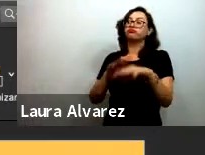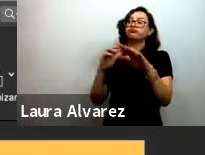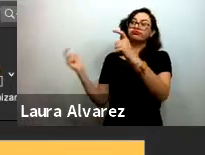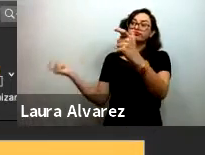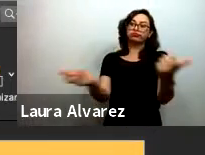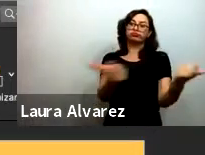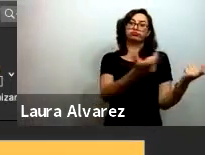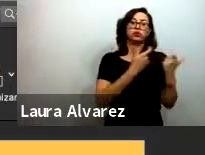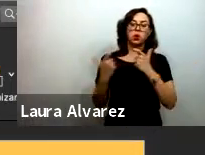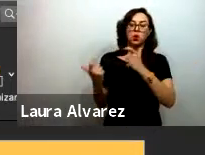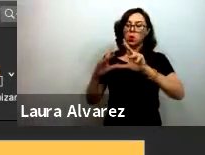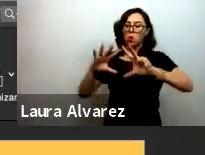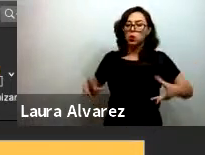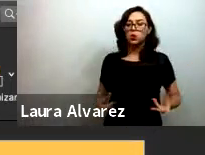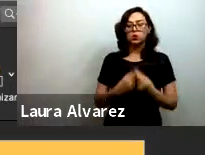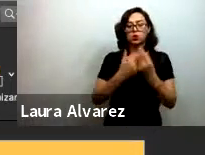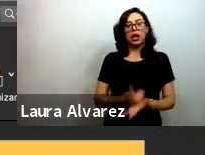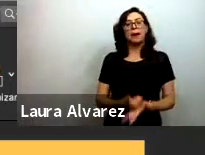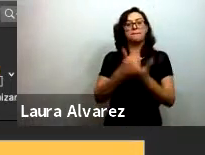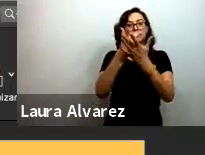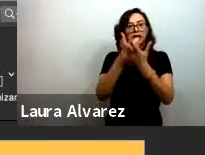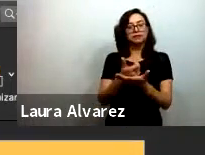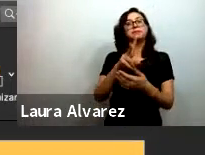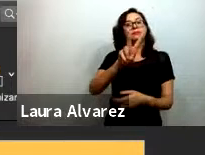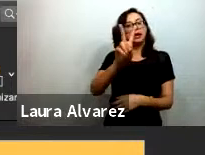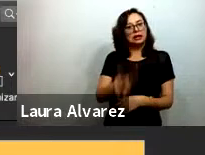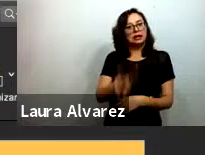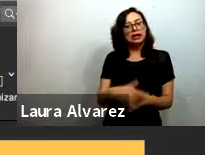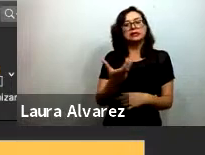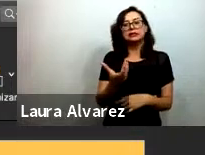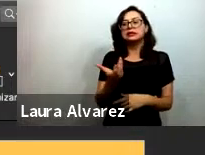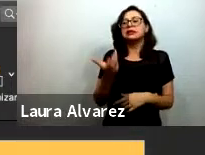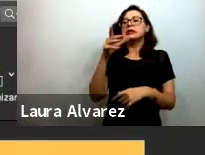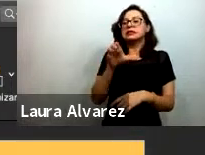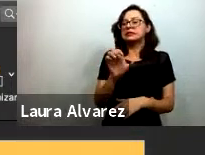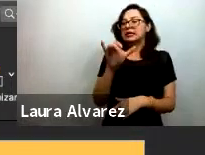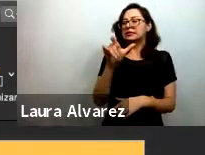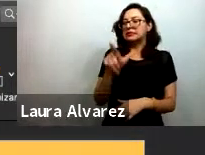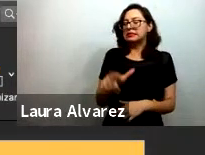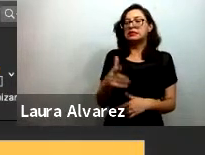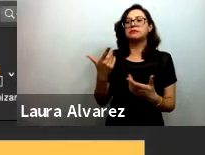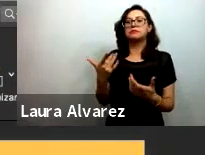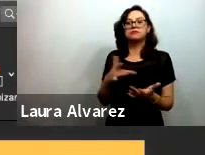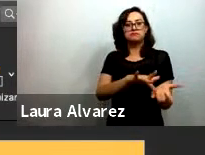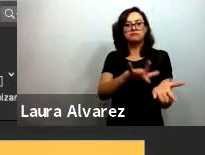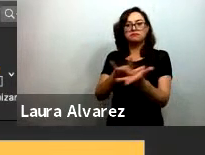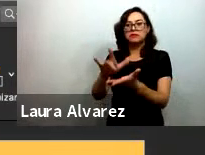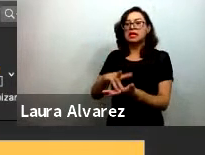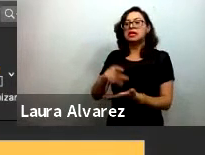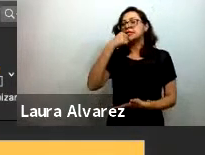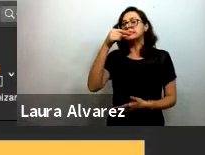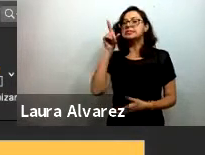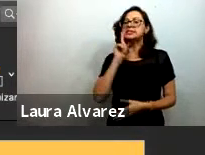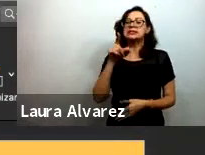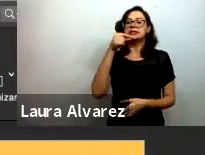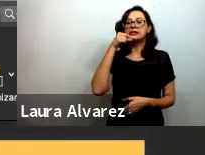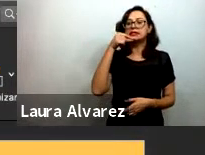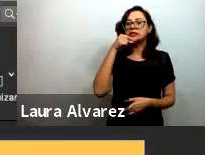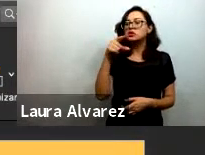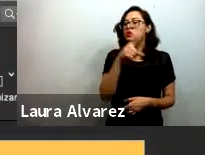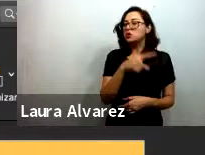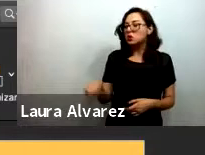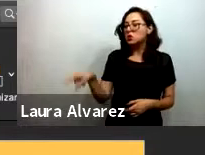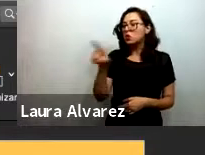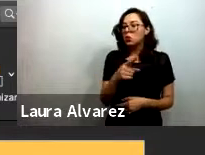Aprendemos y la lógica era justamente lo que dice Ceci en cuanto a la solidaridad es decir se invitaba a las niñas y niños que tienen muchas más